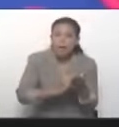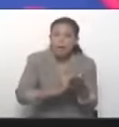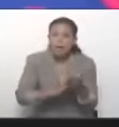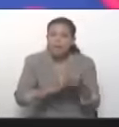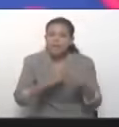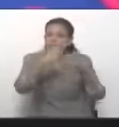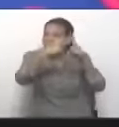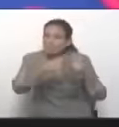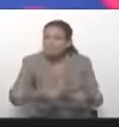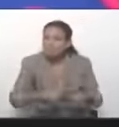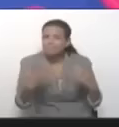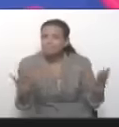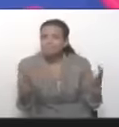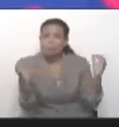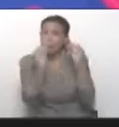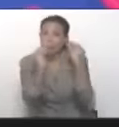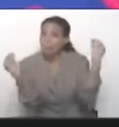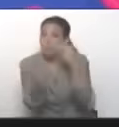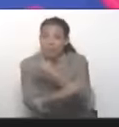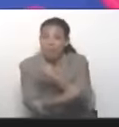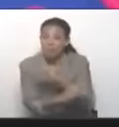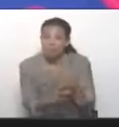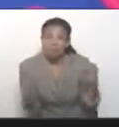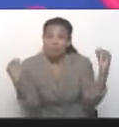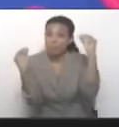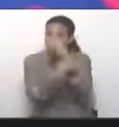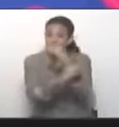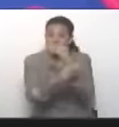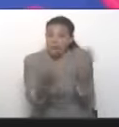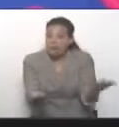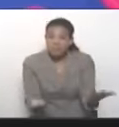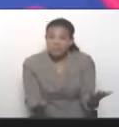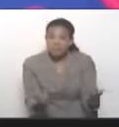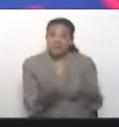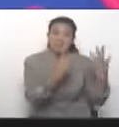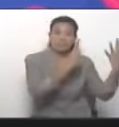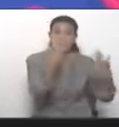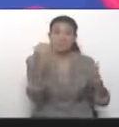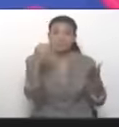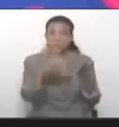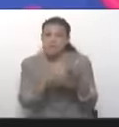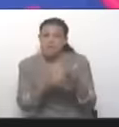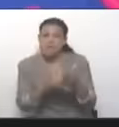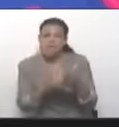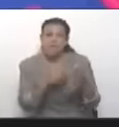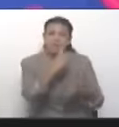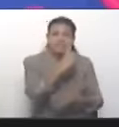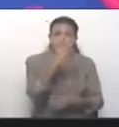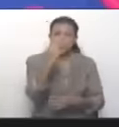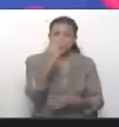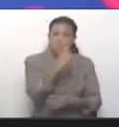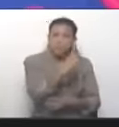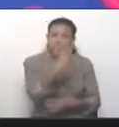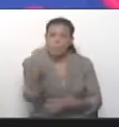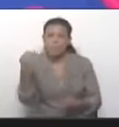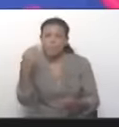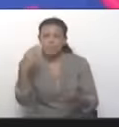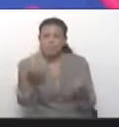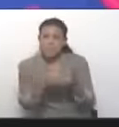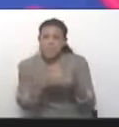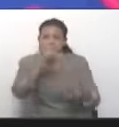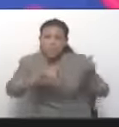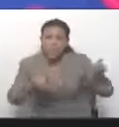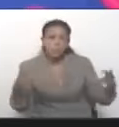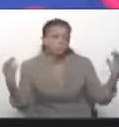quedaron las cifras, compadre? ¿Ah? ¿Dónde quedaron las cifras? ¿Ah? Por eso digo, basta de Ramos Aluc,